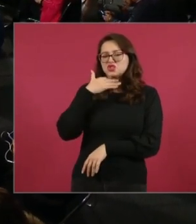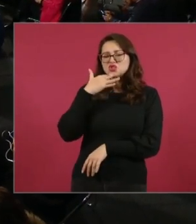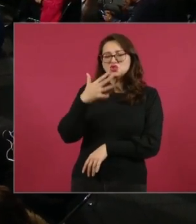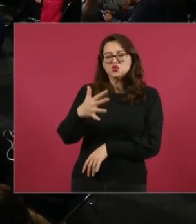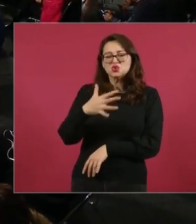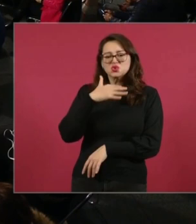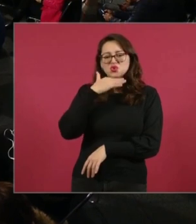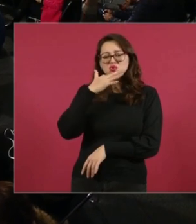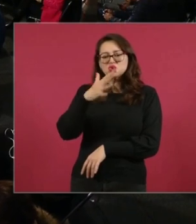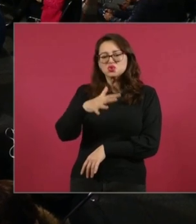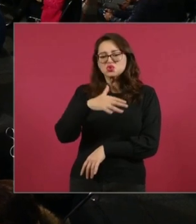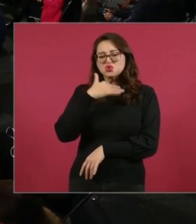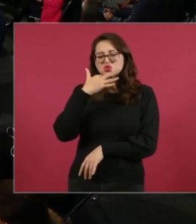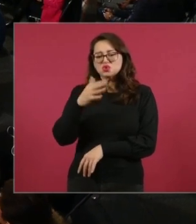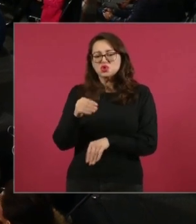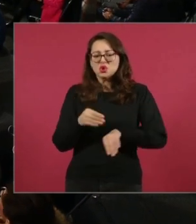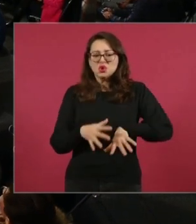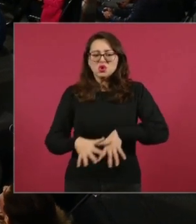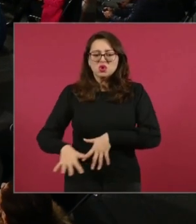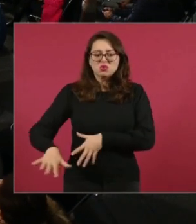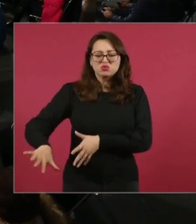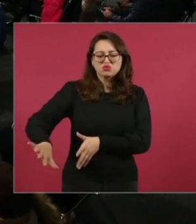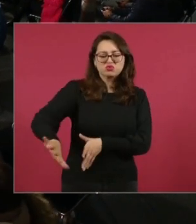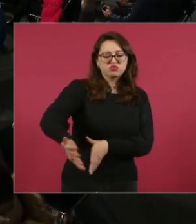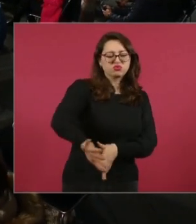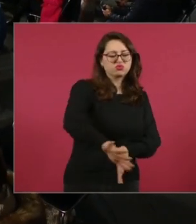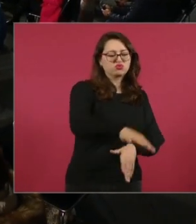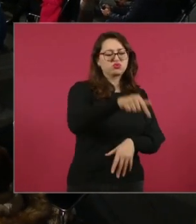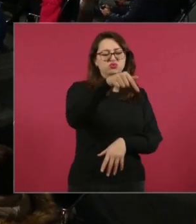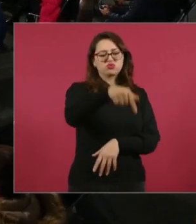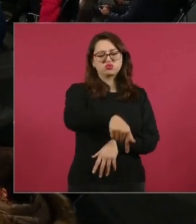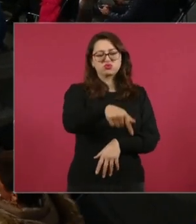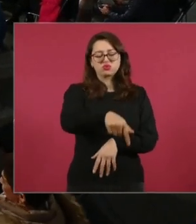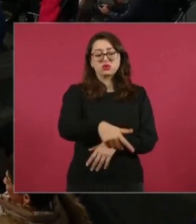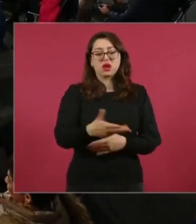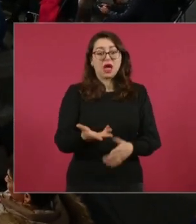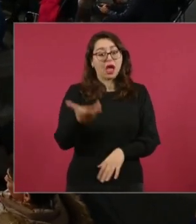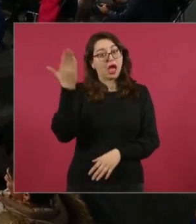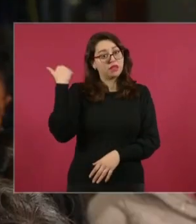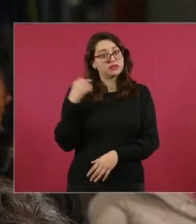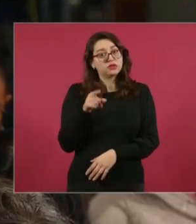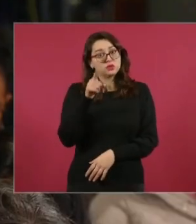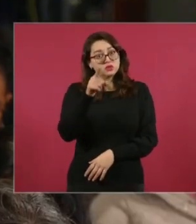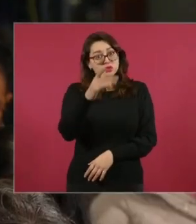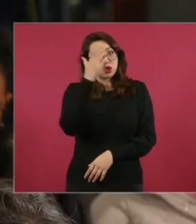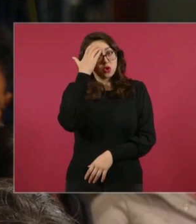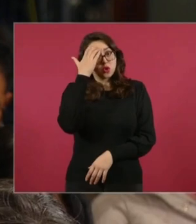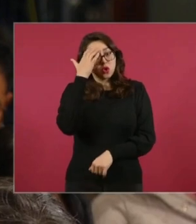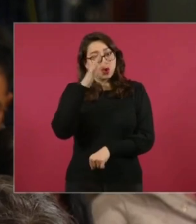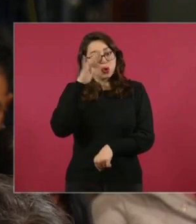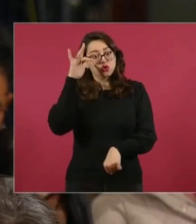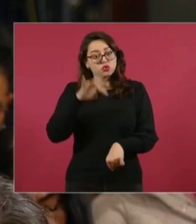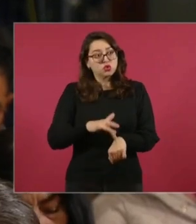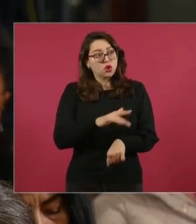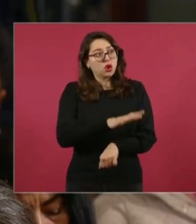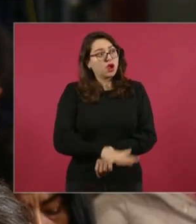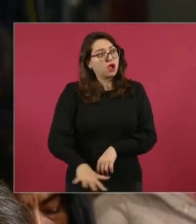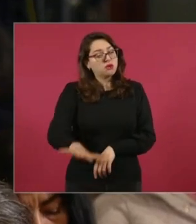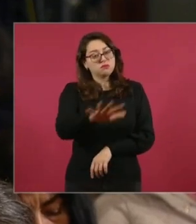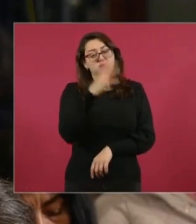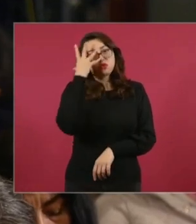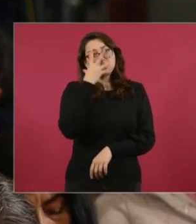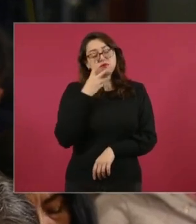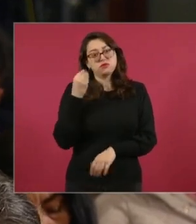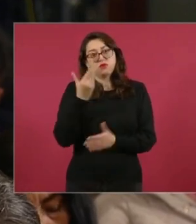fluyen y desembocan en la Bahía del Estero. Ahí es donde me refiero, que usted ha caminado ahí y ha admirado toda esa zona.